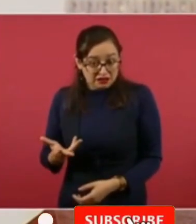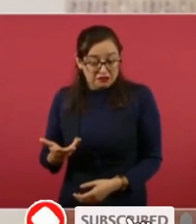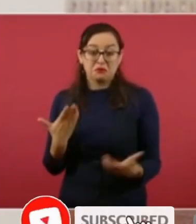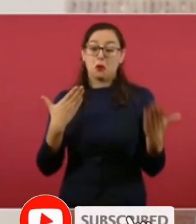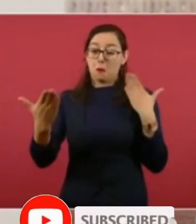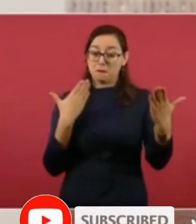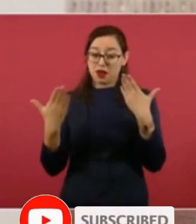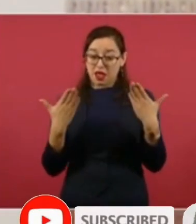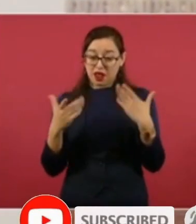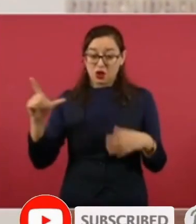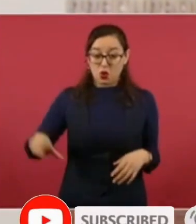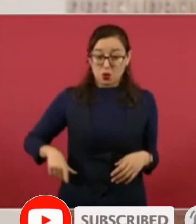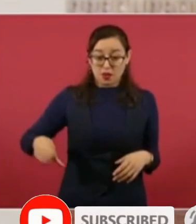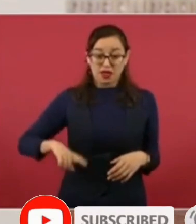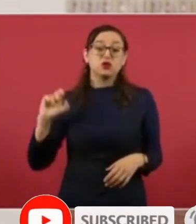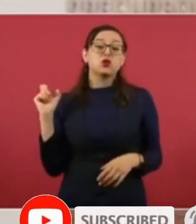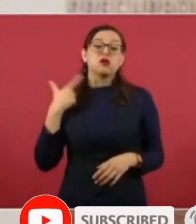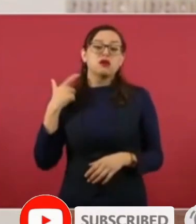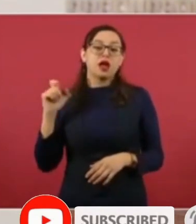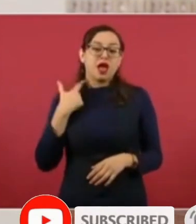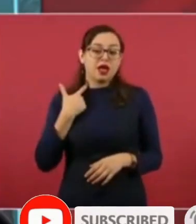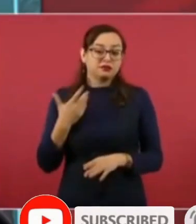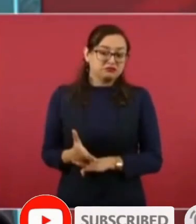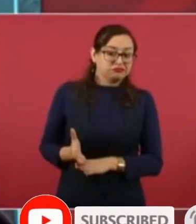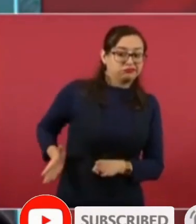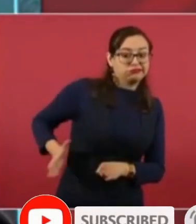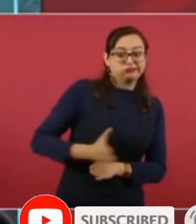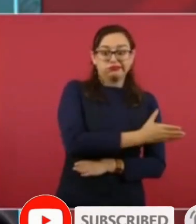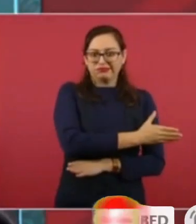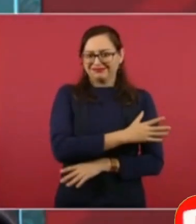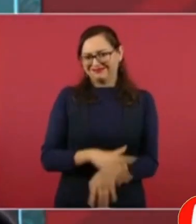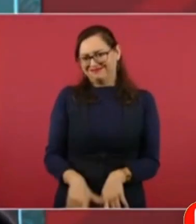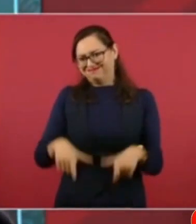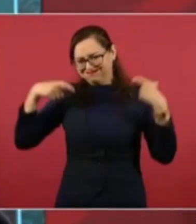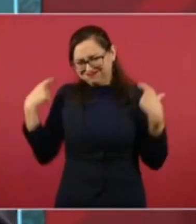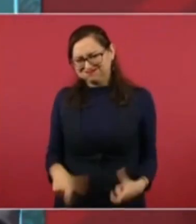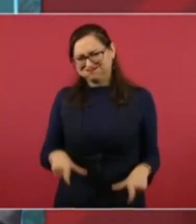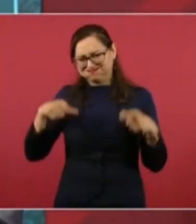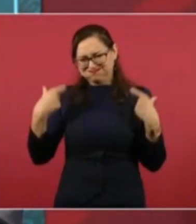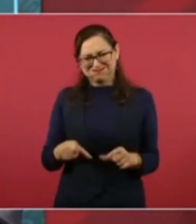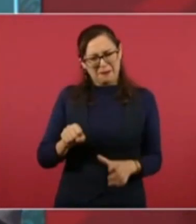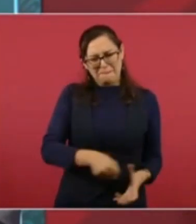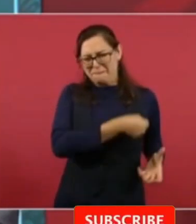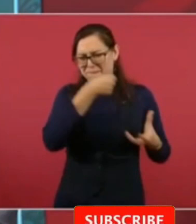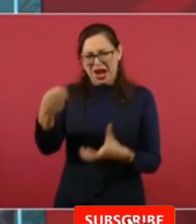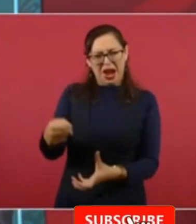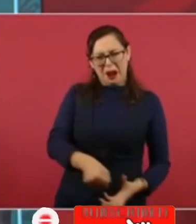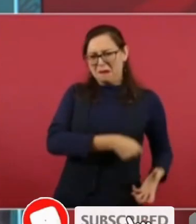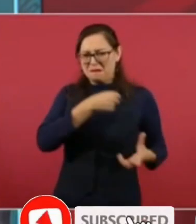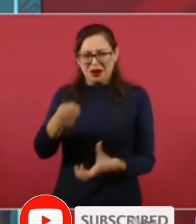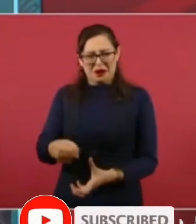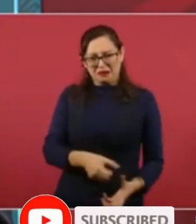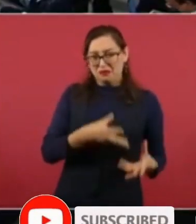menos lo que se les da de publicidad y se transparenta por completo